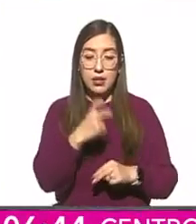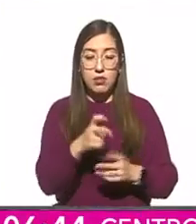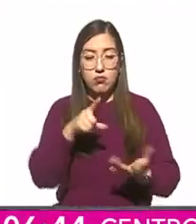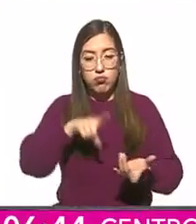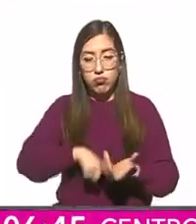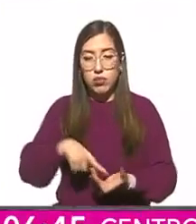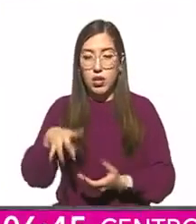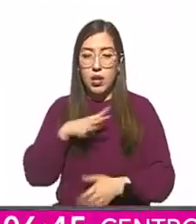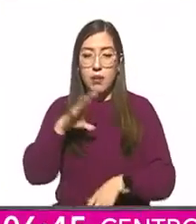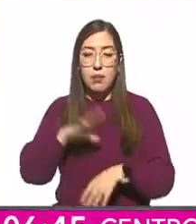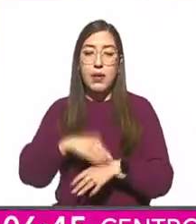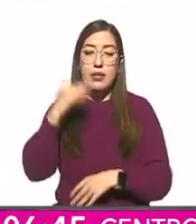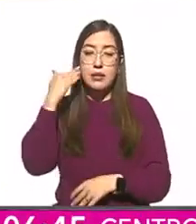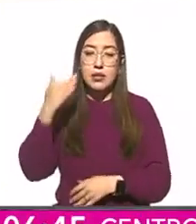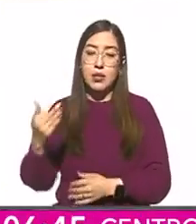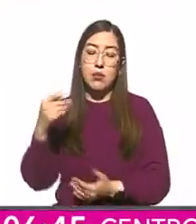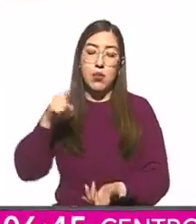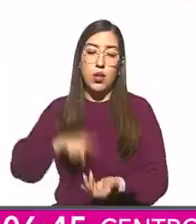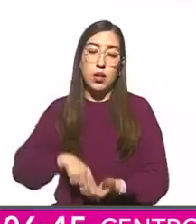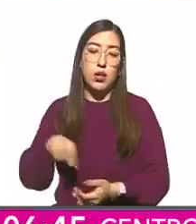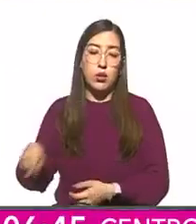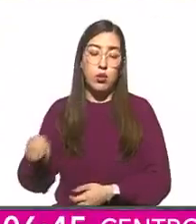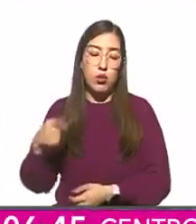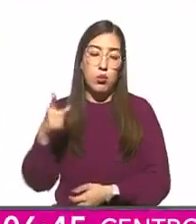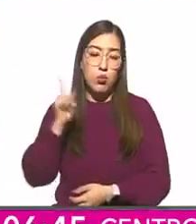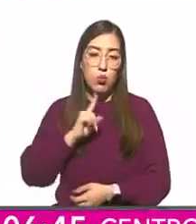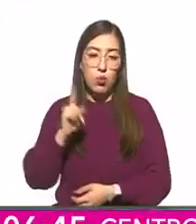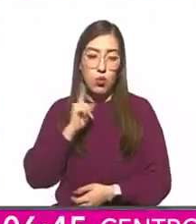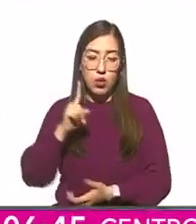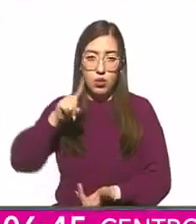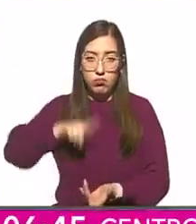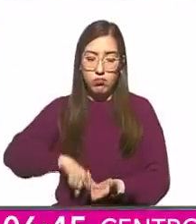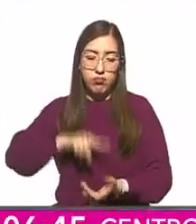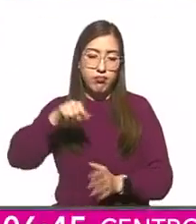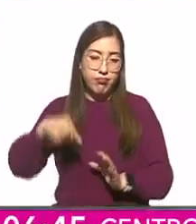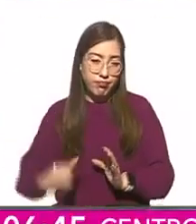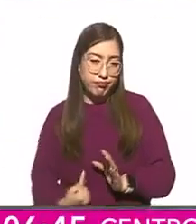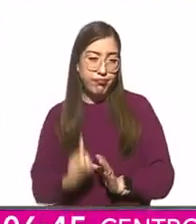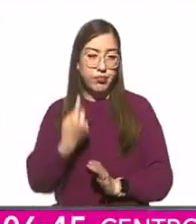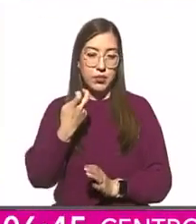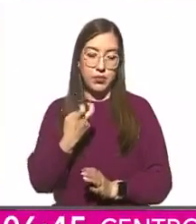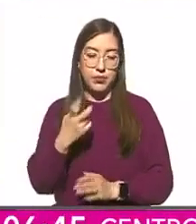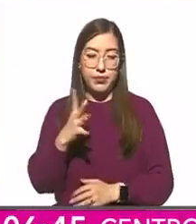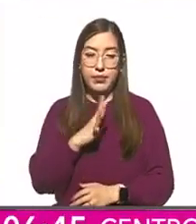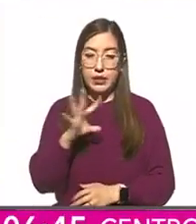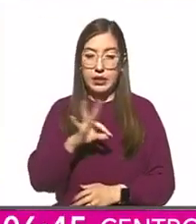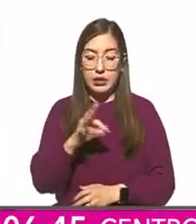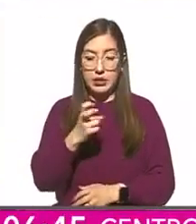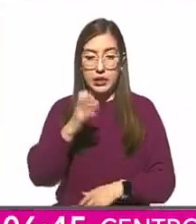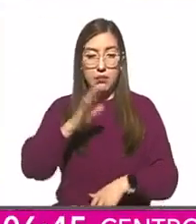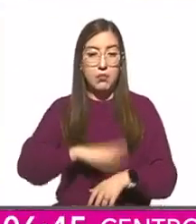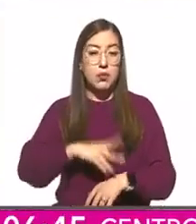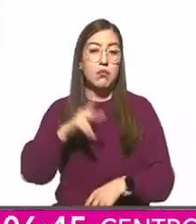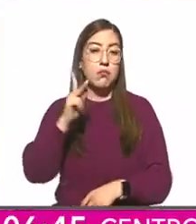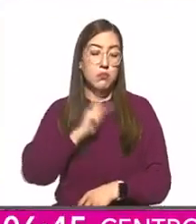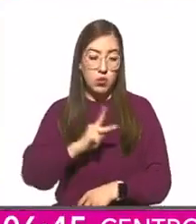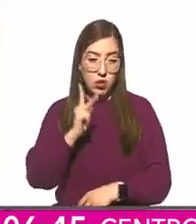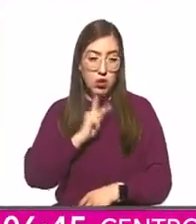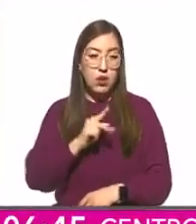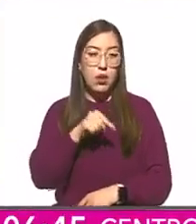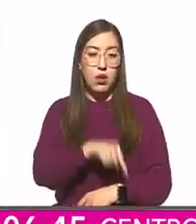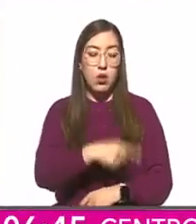secreción vaginal en la uretra del hombre. Cuatro veces, entre dos y cuatro veces, es más probable que los hombres